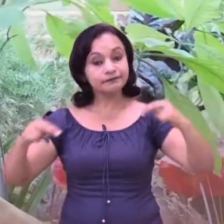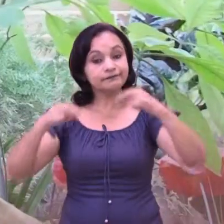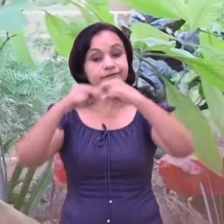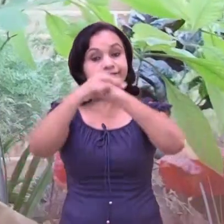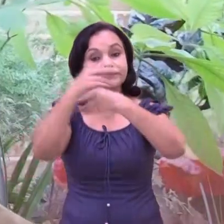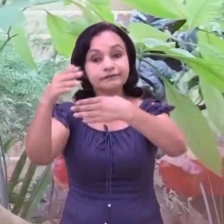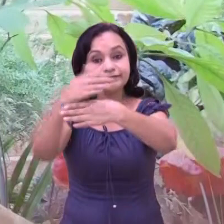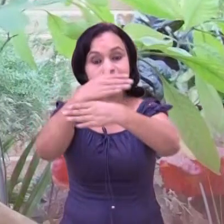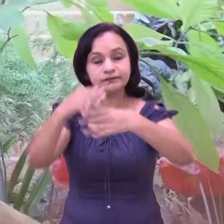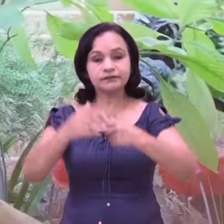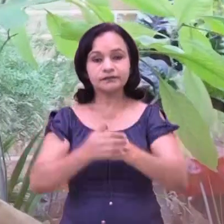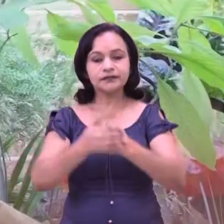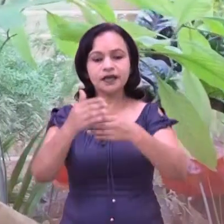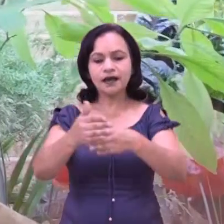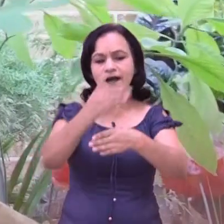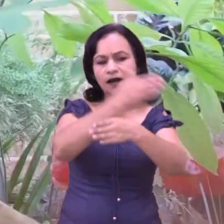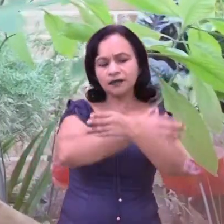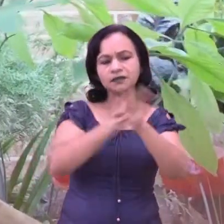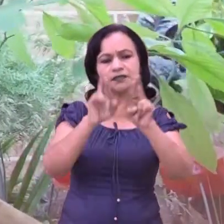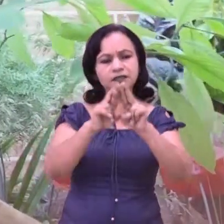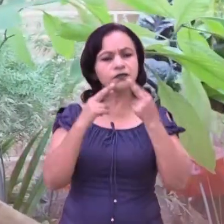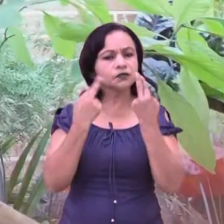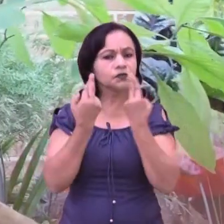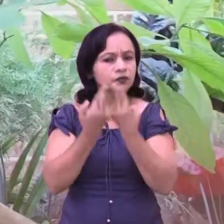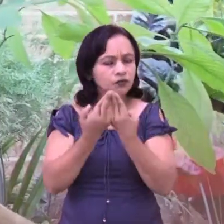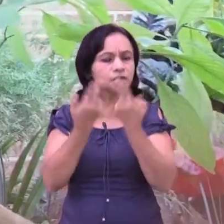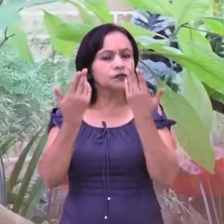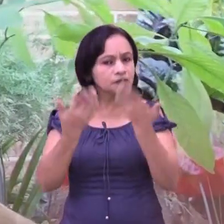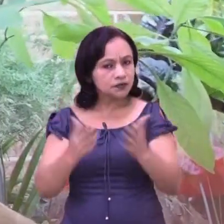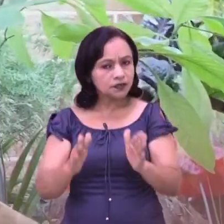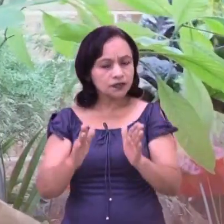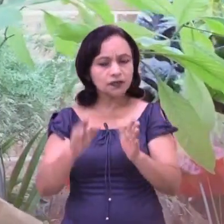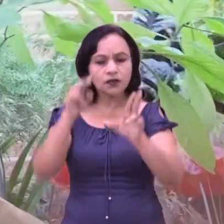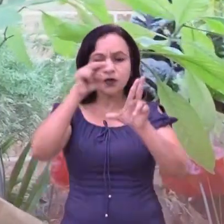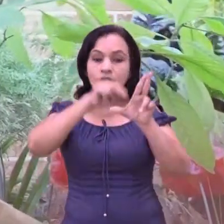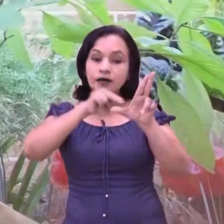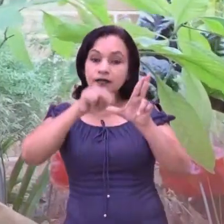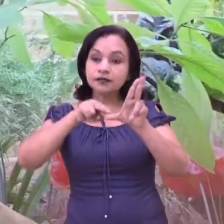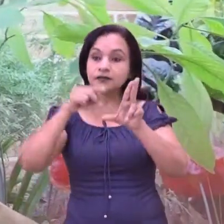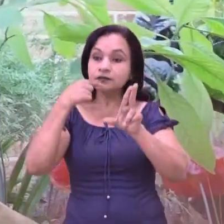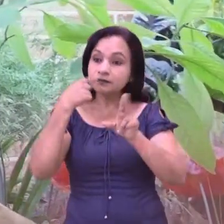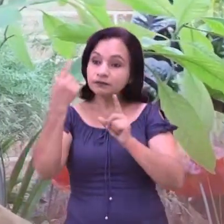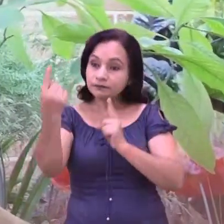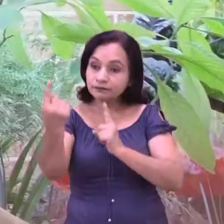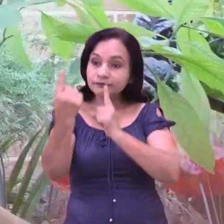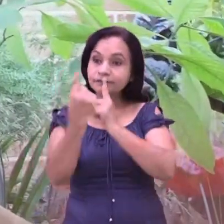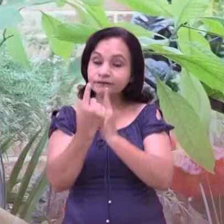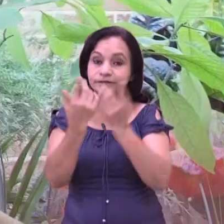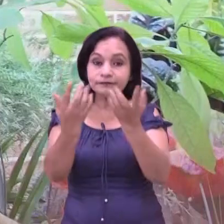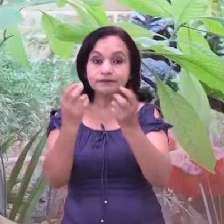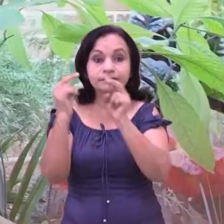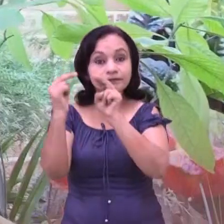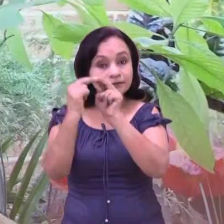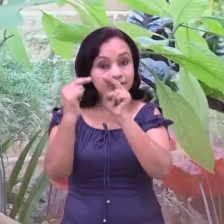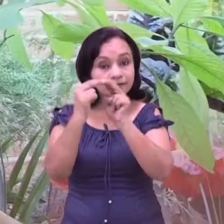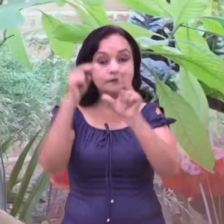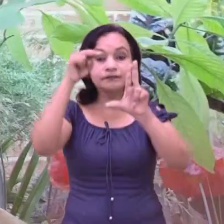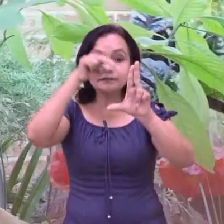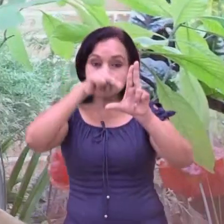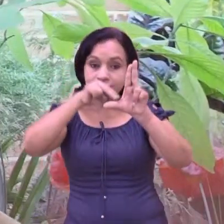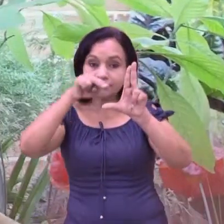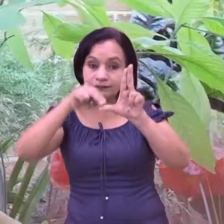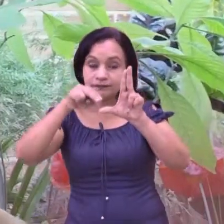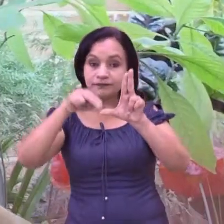retomando eso. Hoy hicimos esta reunión con SINAPRED para acercarnos, tener los contactos